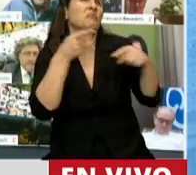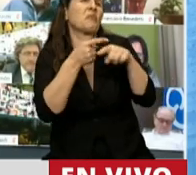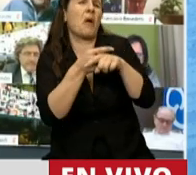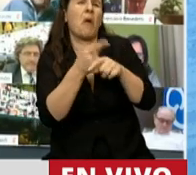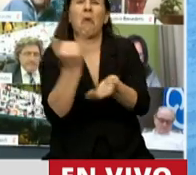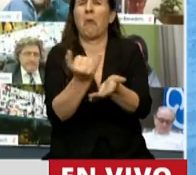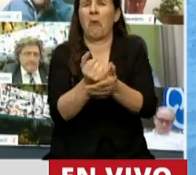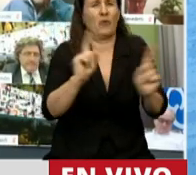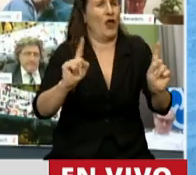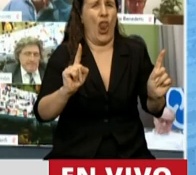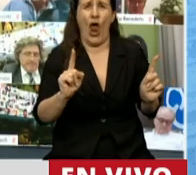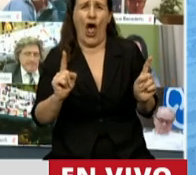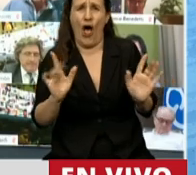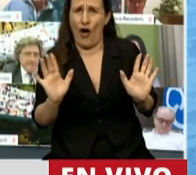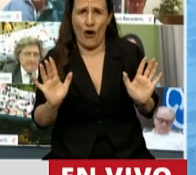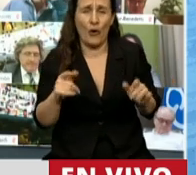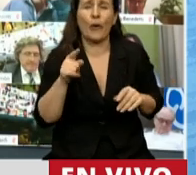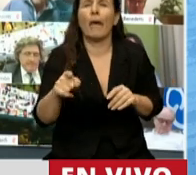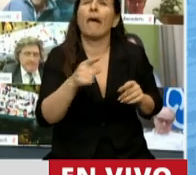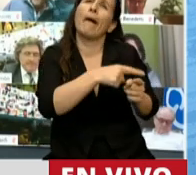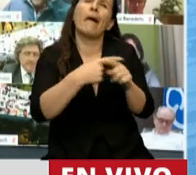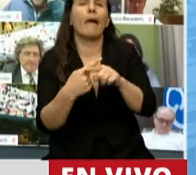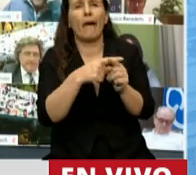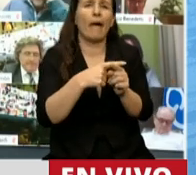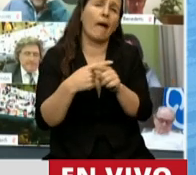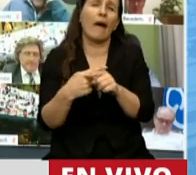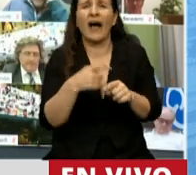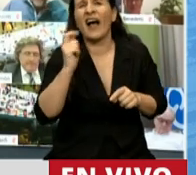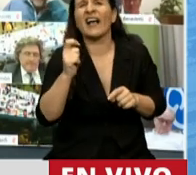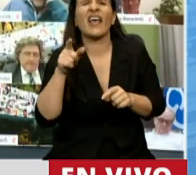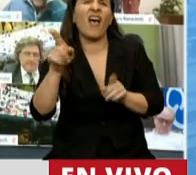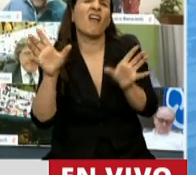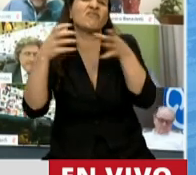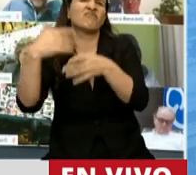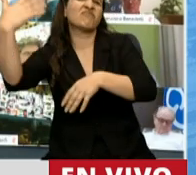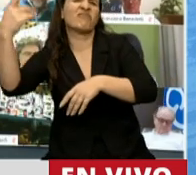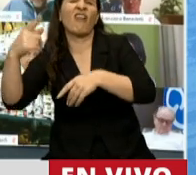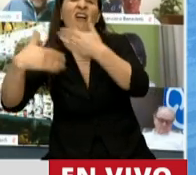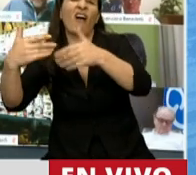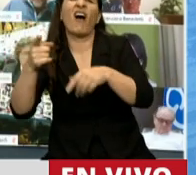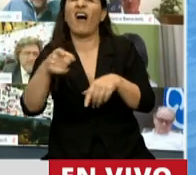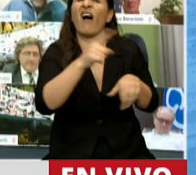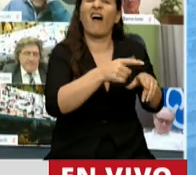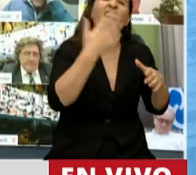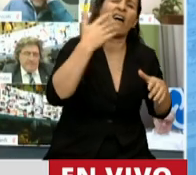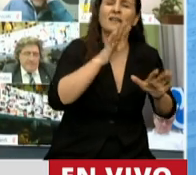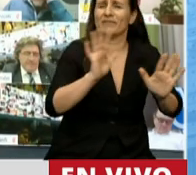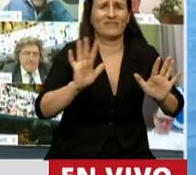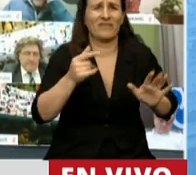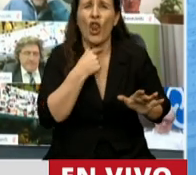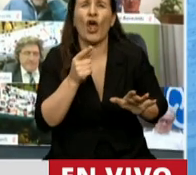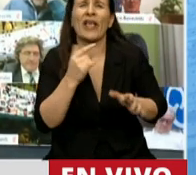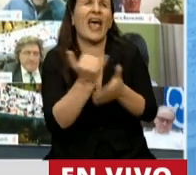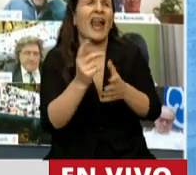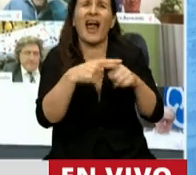tonta, no queremos engancharnos en ninguna discusión, a ver quiénes son los progresistas, quiénes son los retrógrados, lo que tenemos que